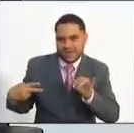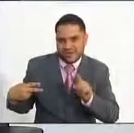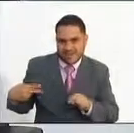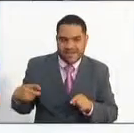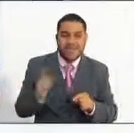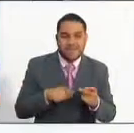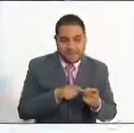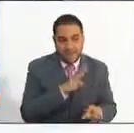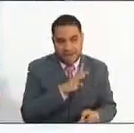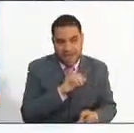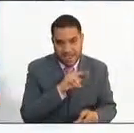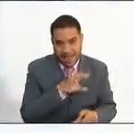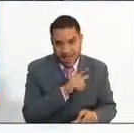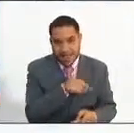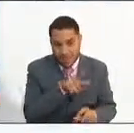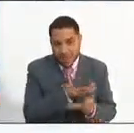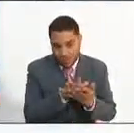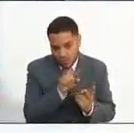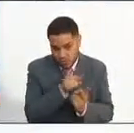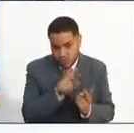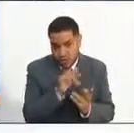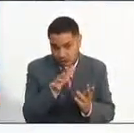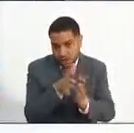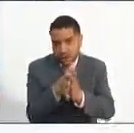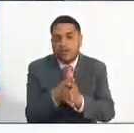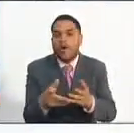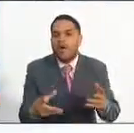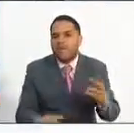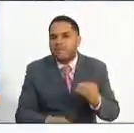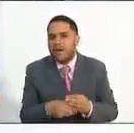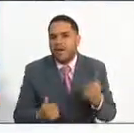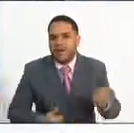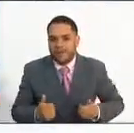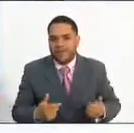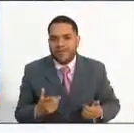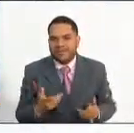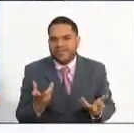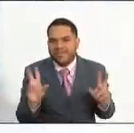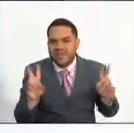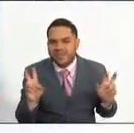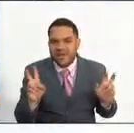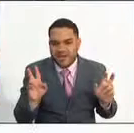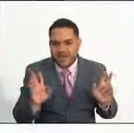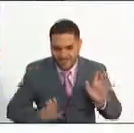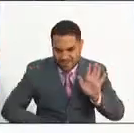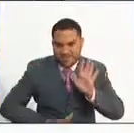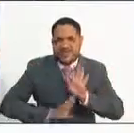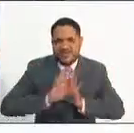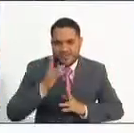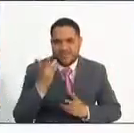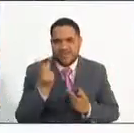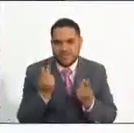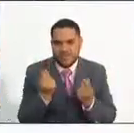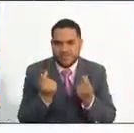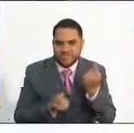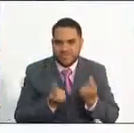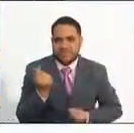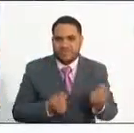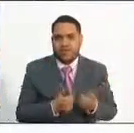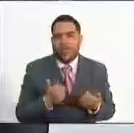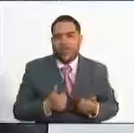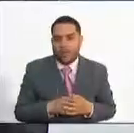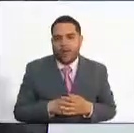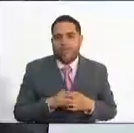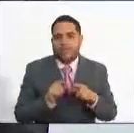Clemencia, tenemos otras entidades del sector de desarrollo económico, con las cuales podemos llegar a sumar para el distrito